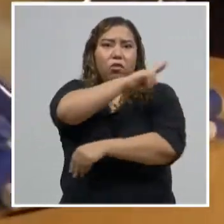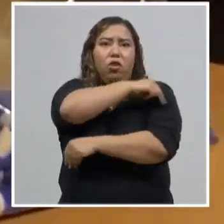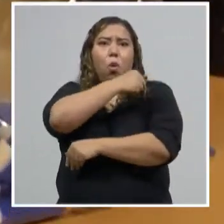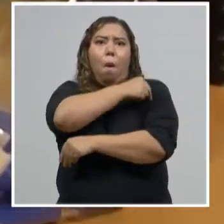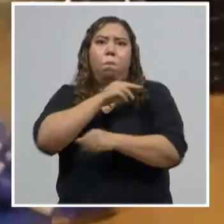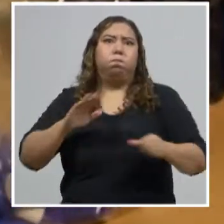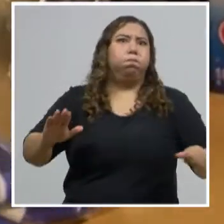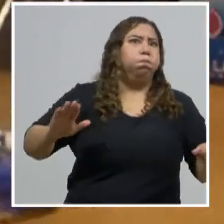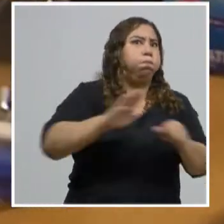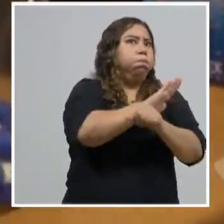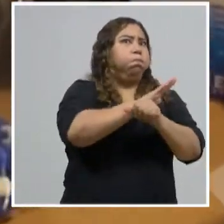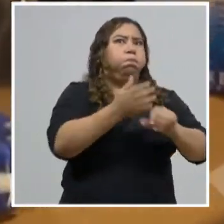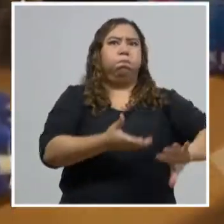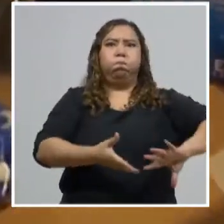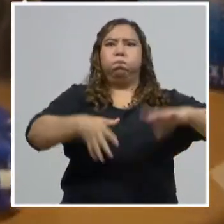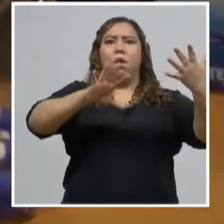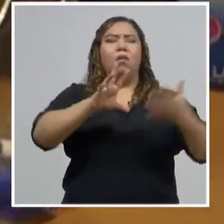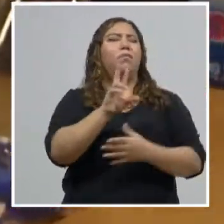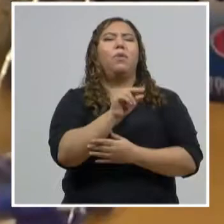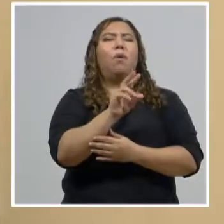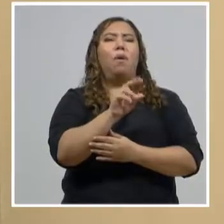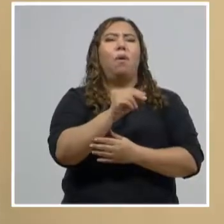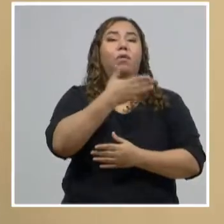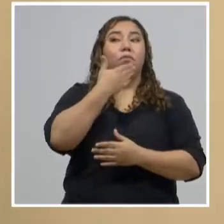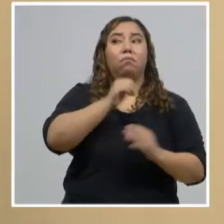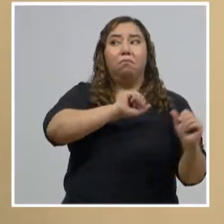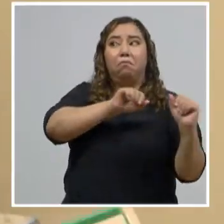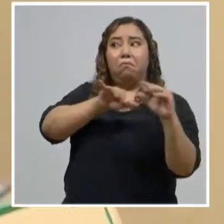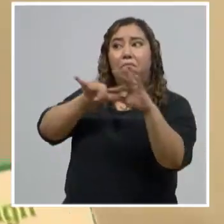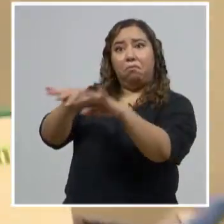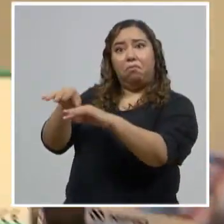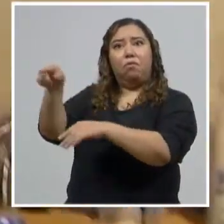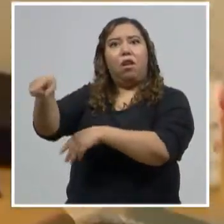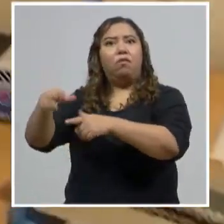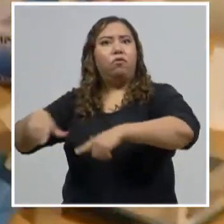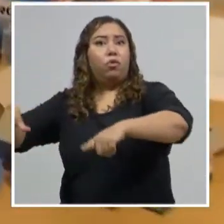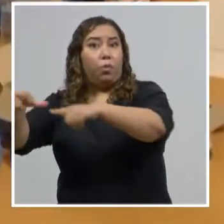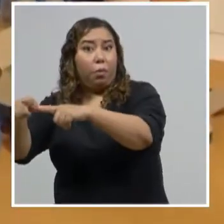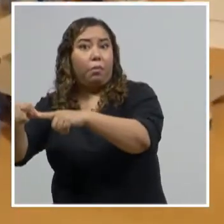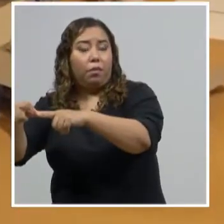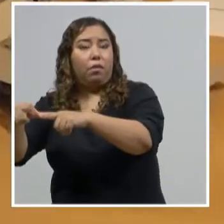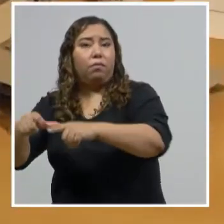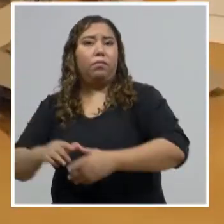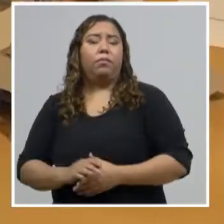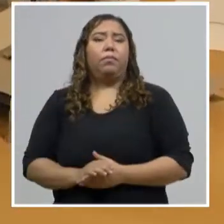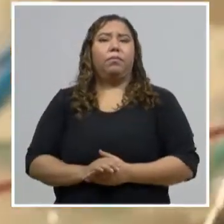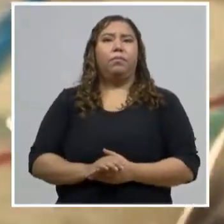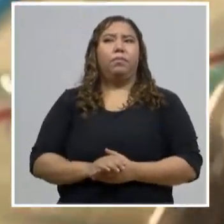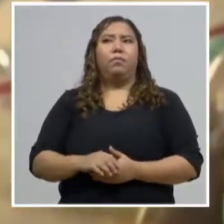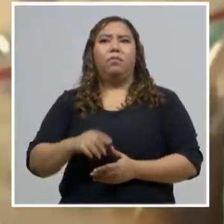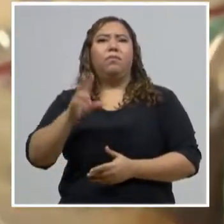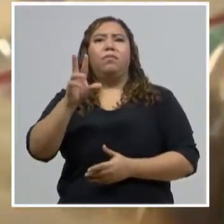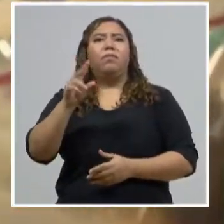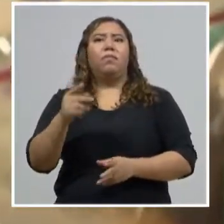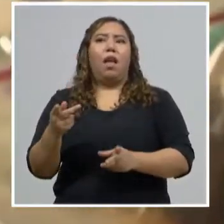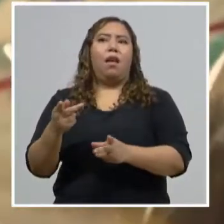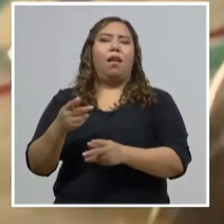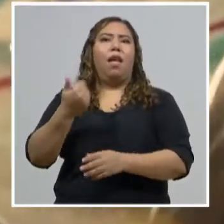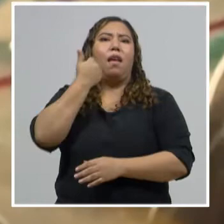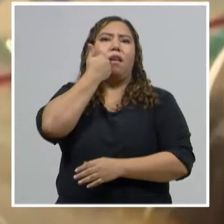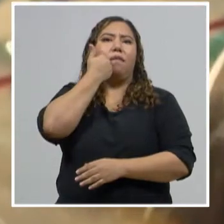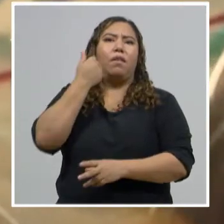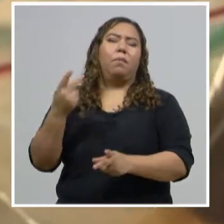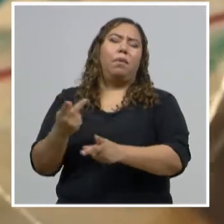Aquí se pueden atender algunos aspectos para que la gente no tenga que ir a un hospital. Nosotros nos sentimos contentos